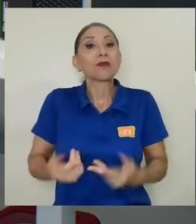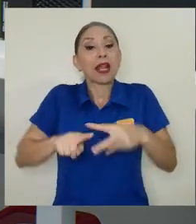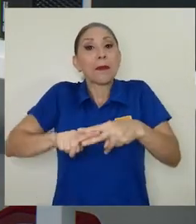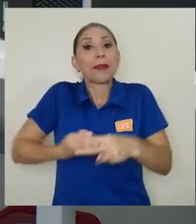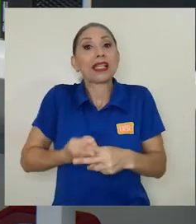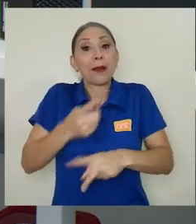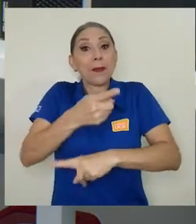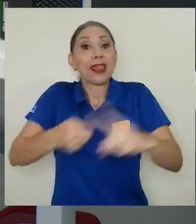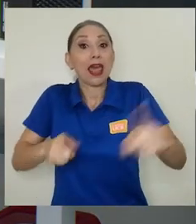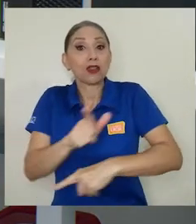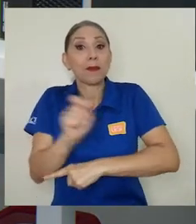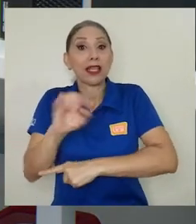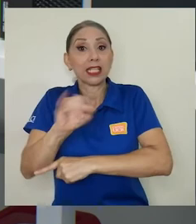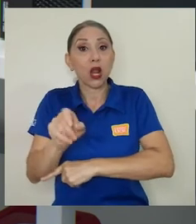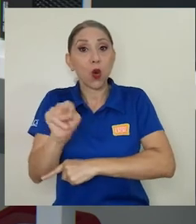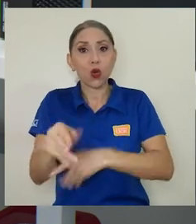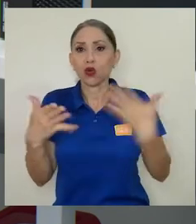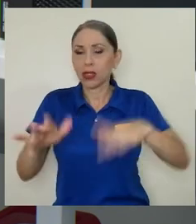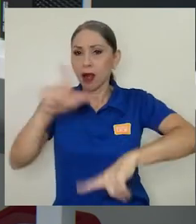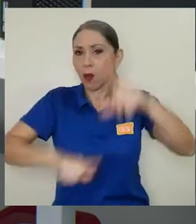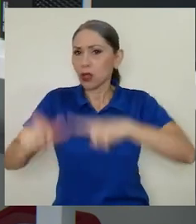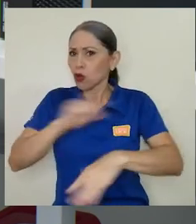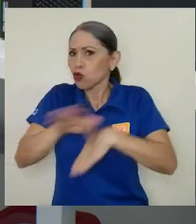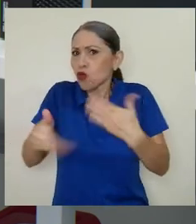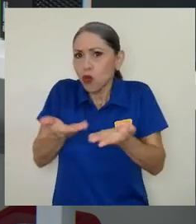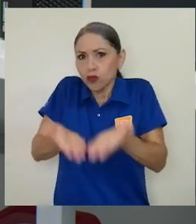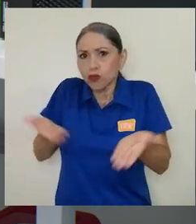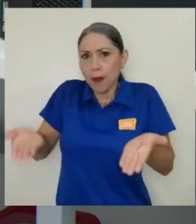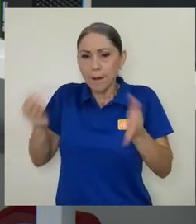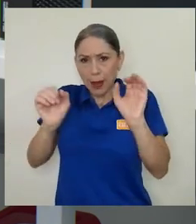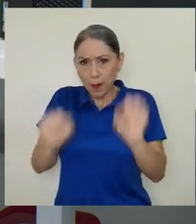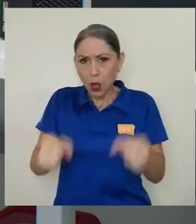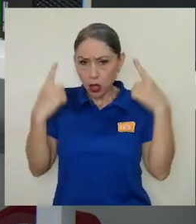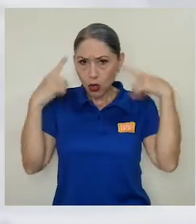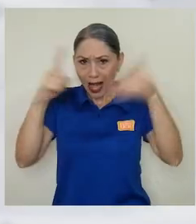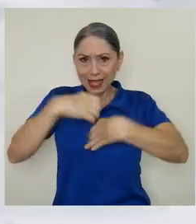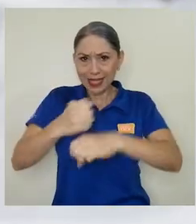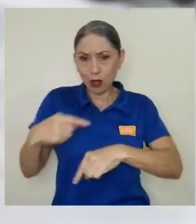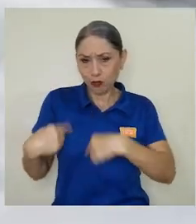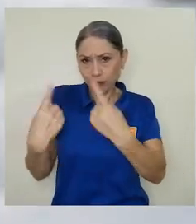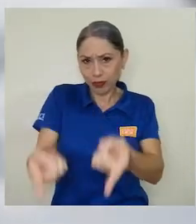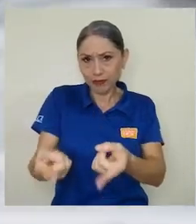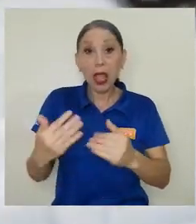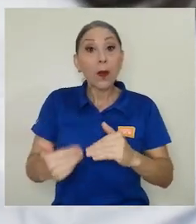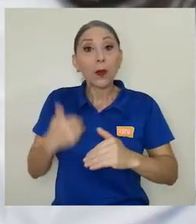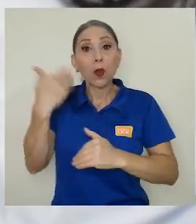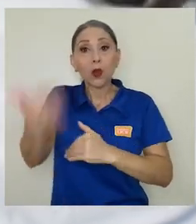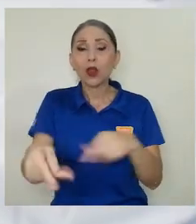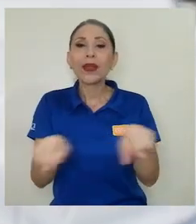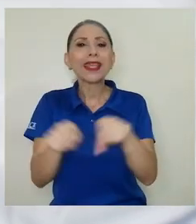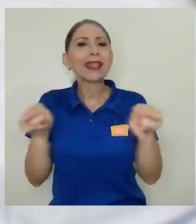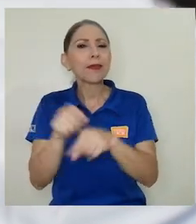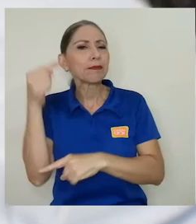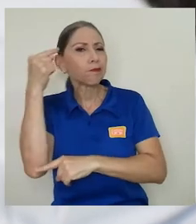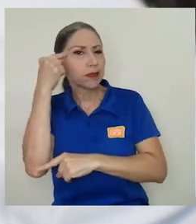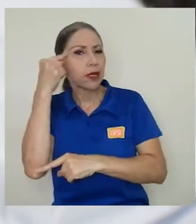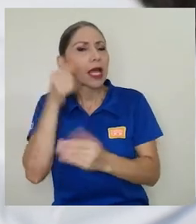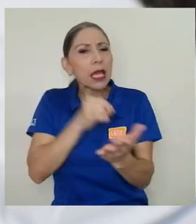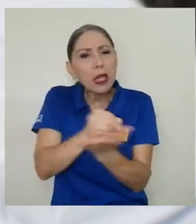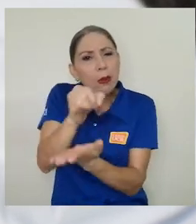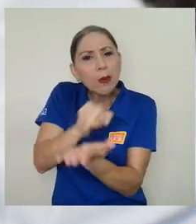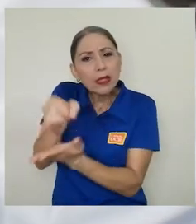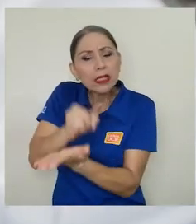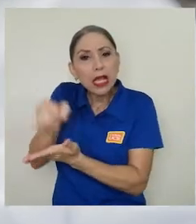mediados de junio, pues el laboratorio ya cuenta con todos los insumos necesarios para llevarlo a cabo. Posteriormente, también tienen previsto desarrollar